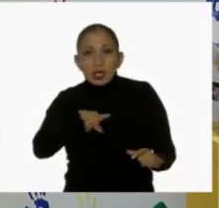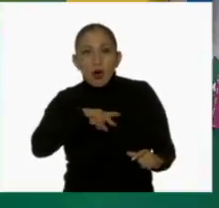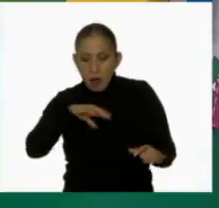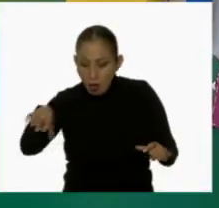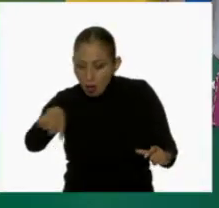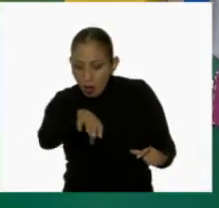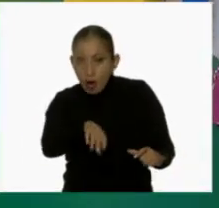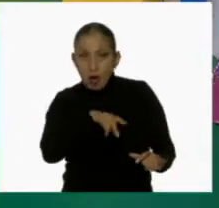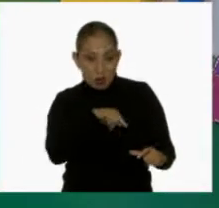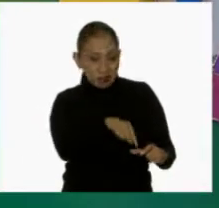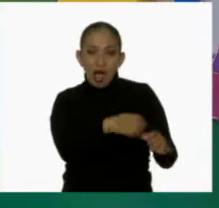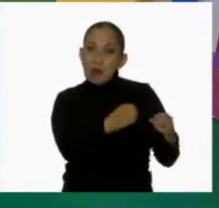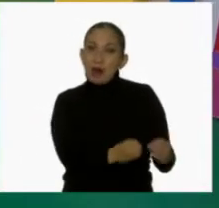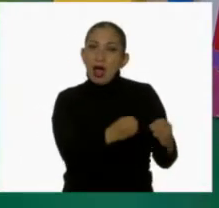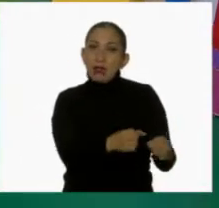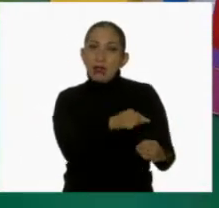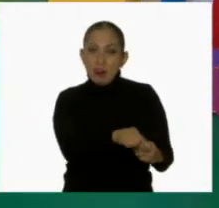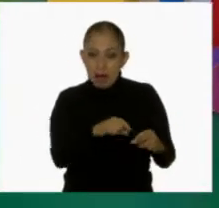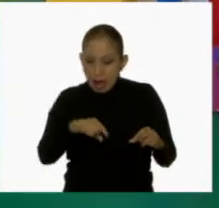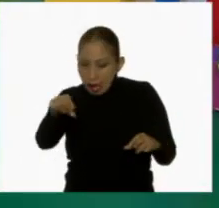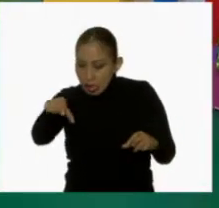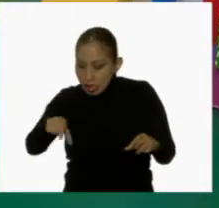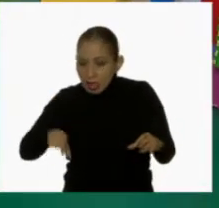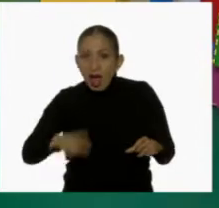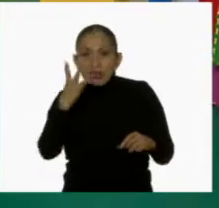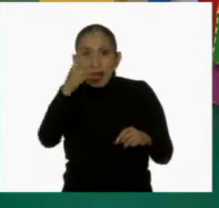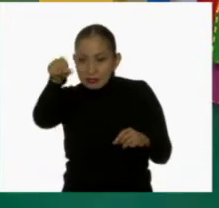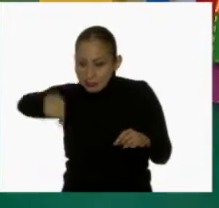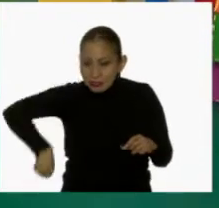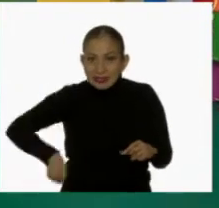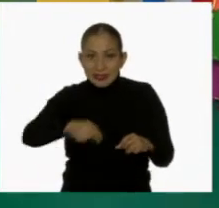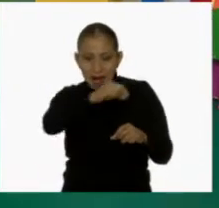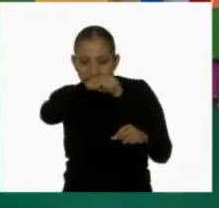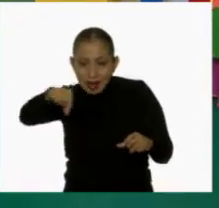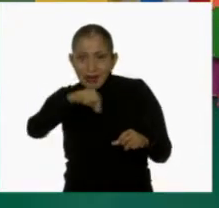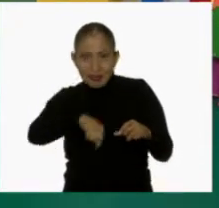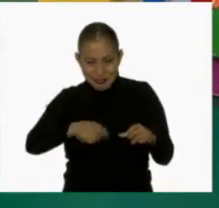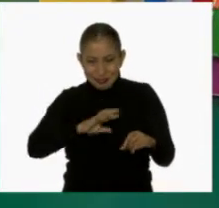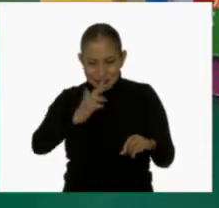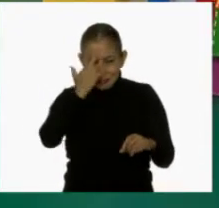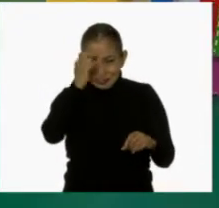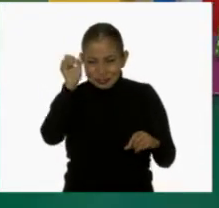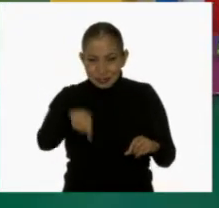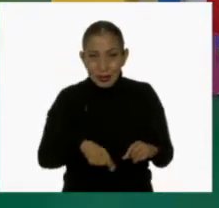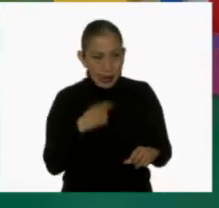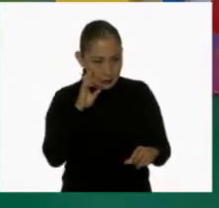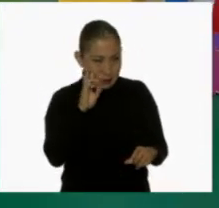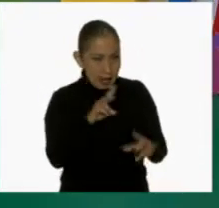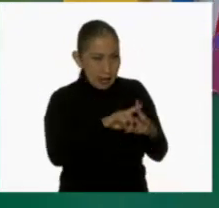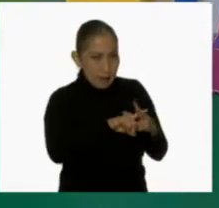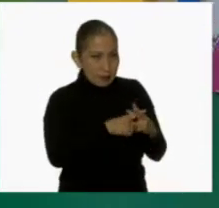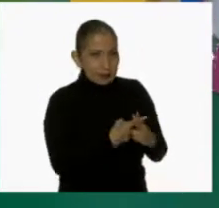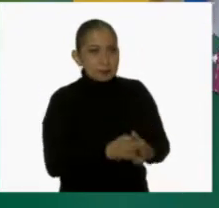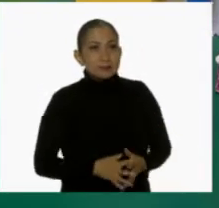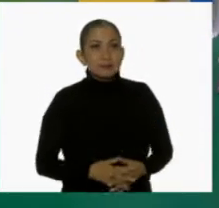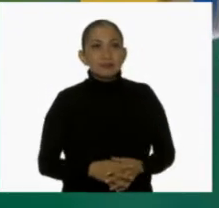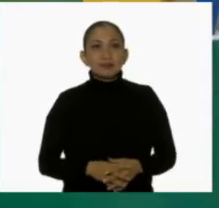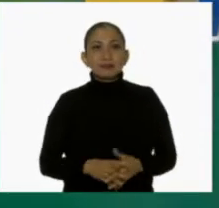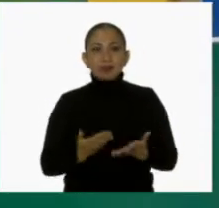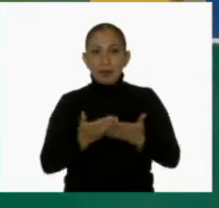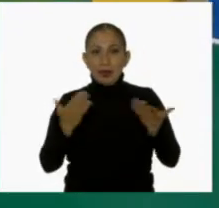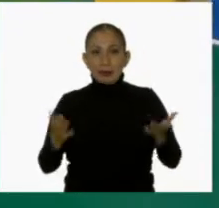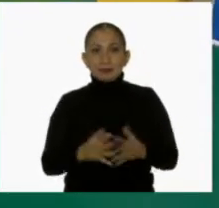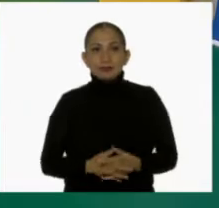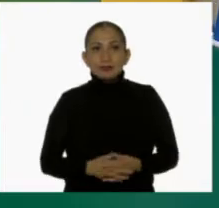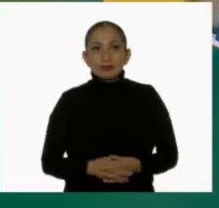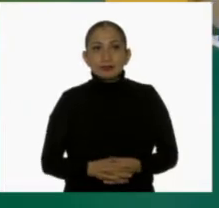poner la tapa para formar la línea de tres que habíamos mencionado al inicio. Muy bien, pues entonces comencemos. Pues no se diga más.